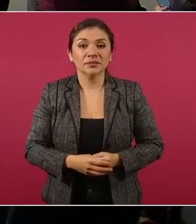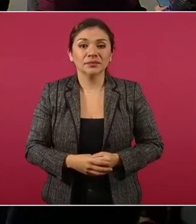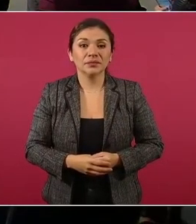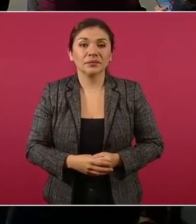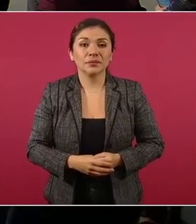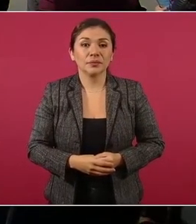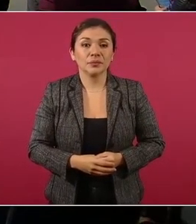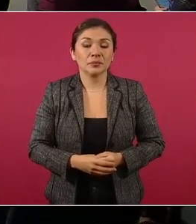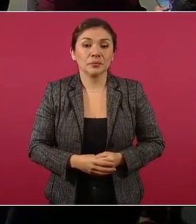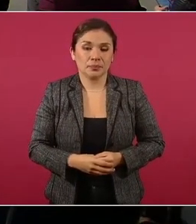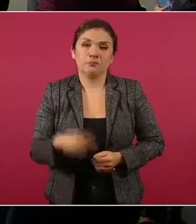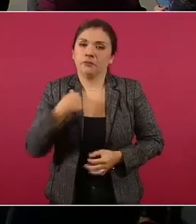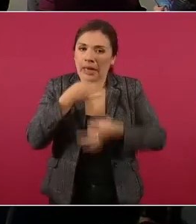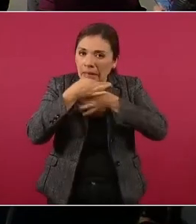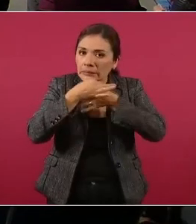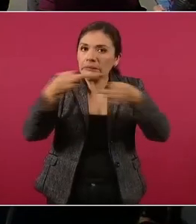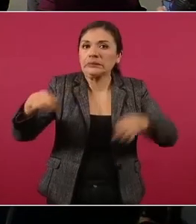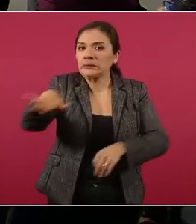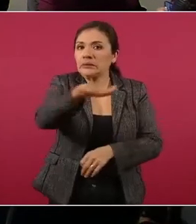para los jóvenes.